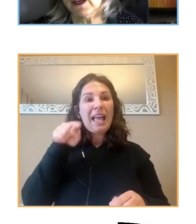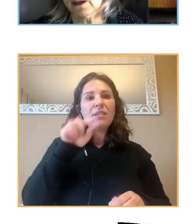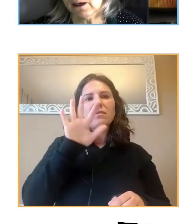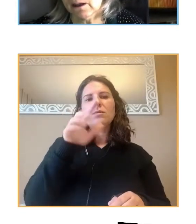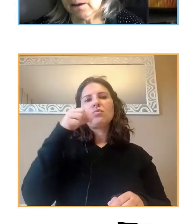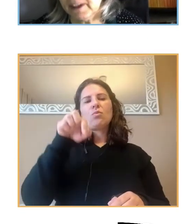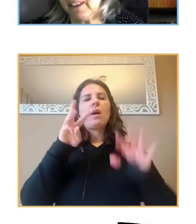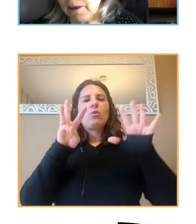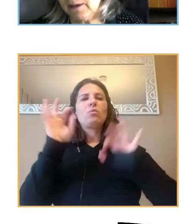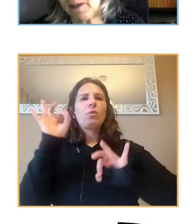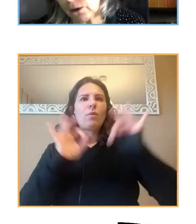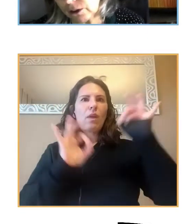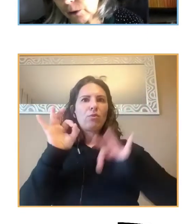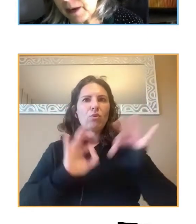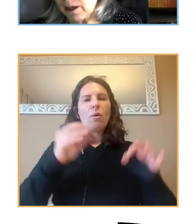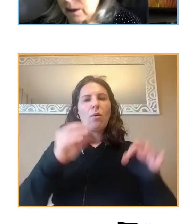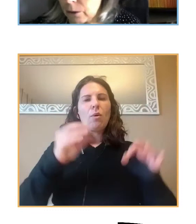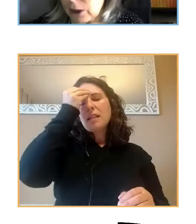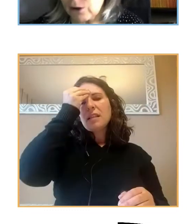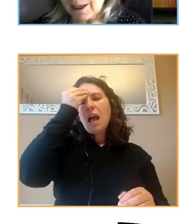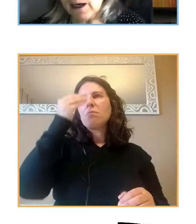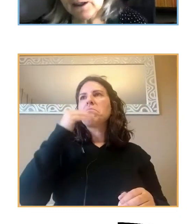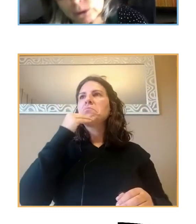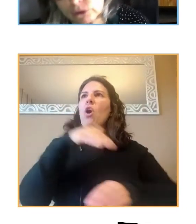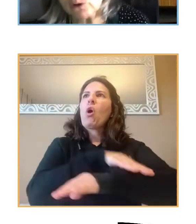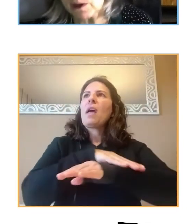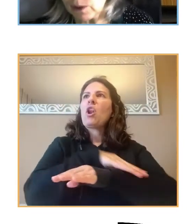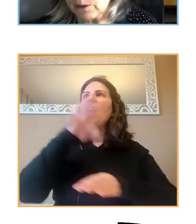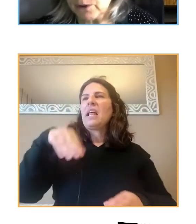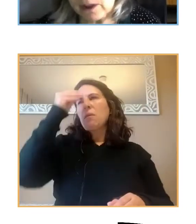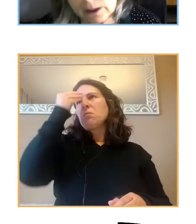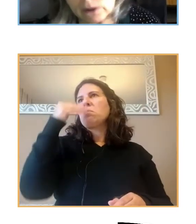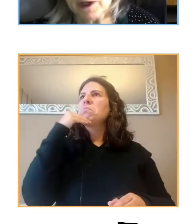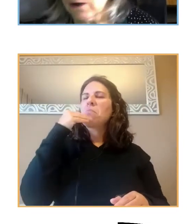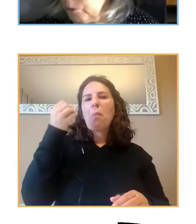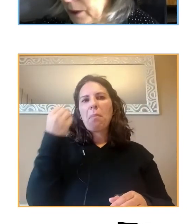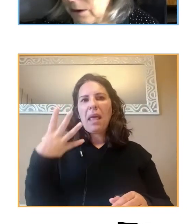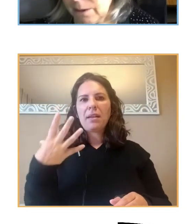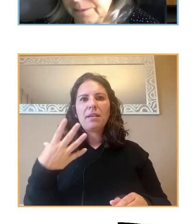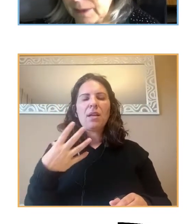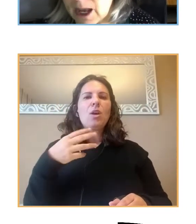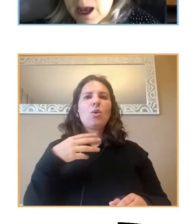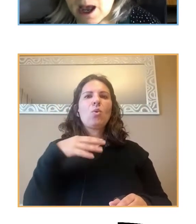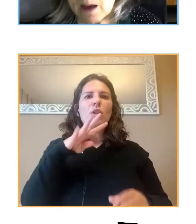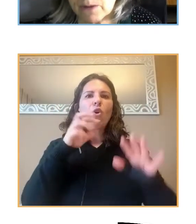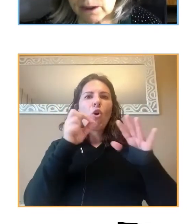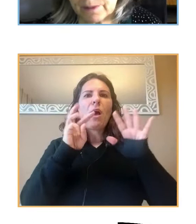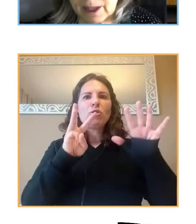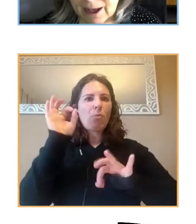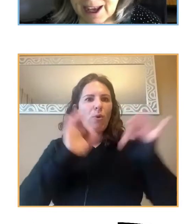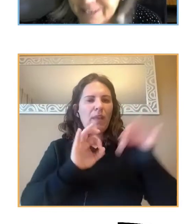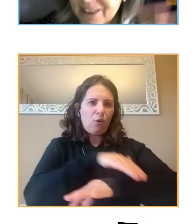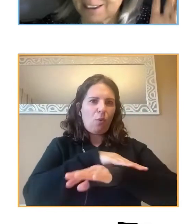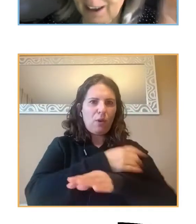pensaban que lo resolvía bien el gobierno catalán y un 8,4% el gobierno español. Bueno,